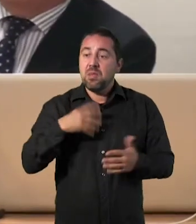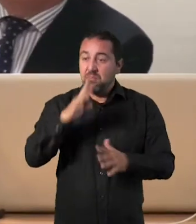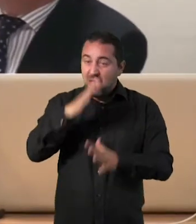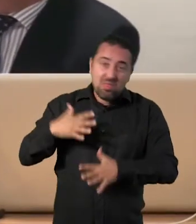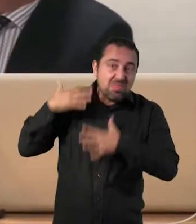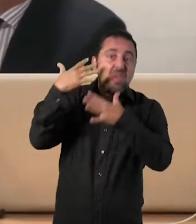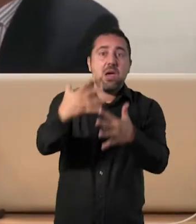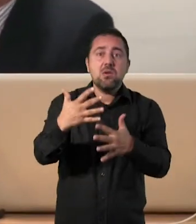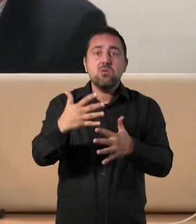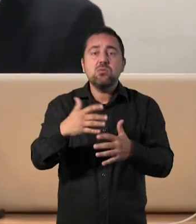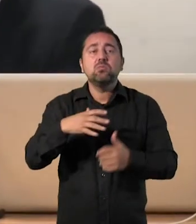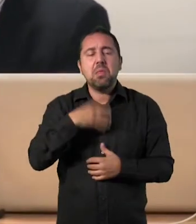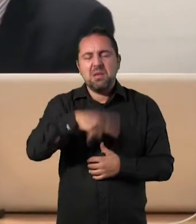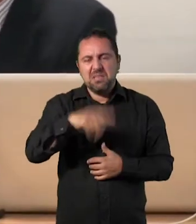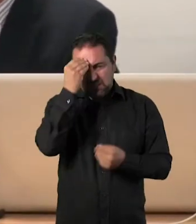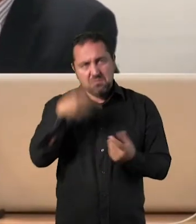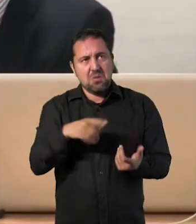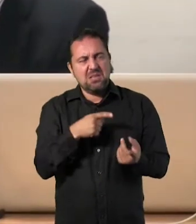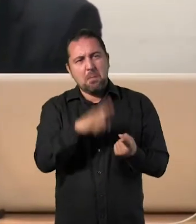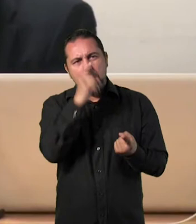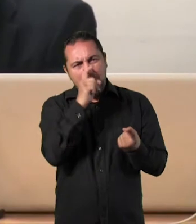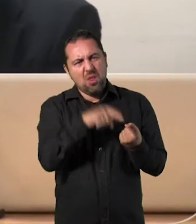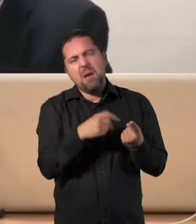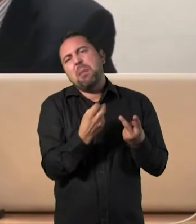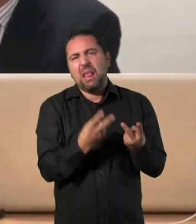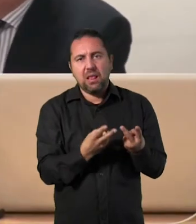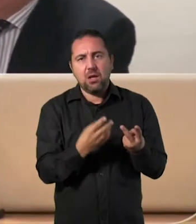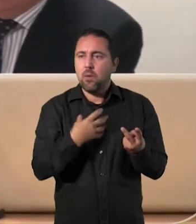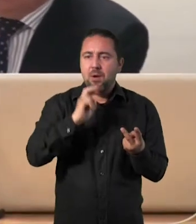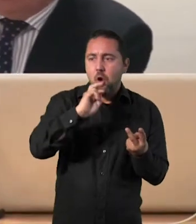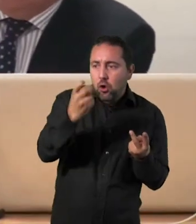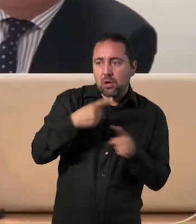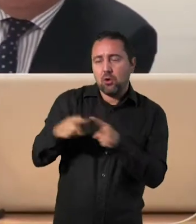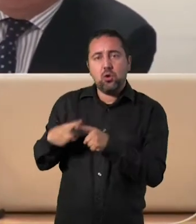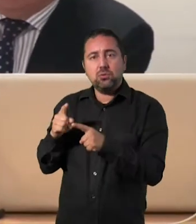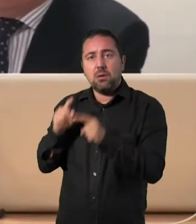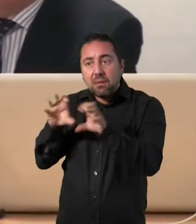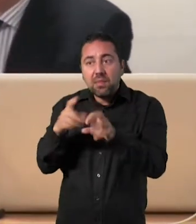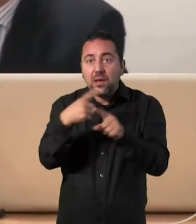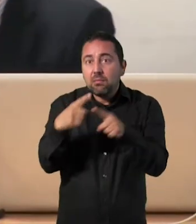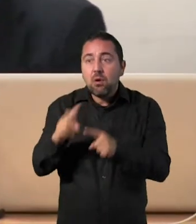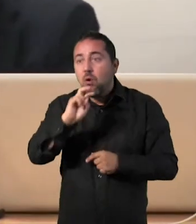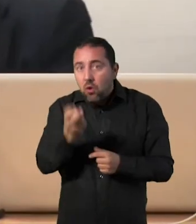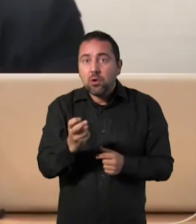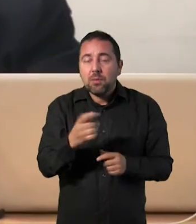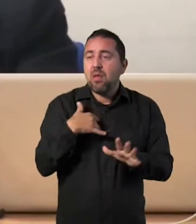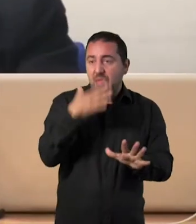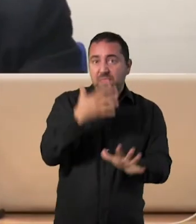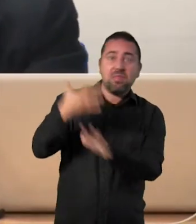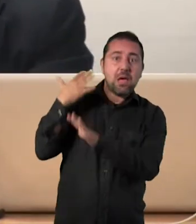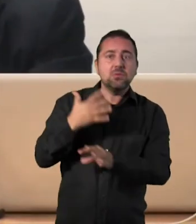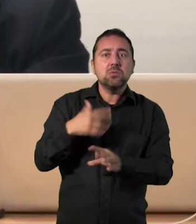alguien pensará que para qué memorizar, ¿no? Vamos a aprender otras cosas. En cambio, hace diez años nadie pensó